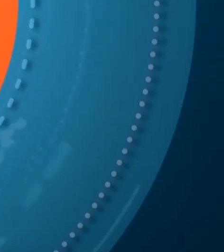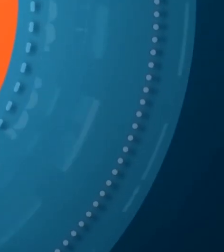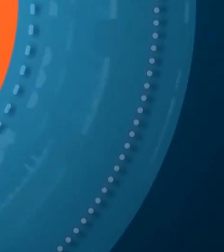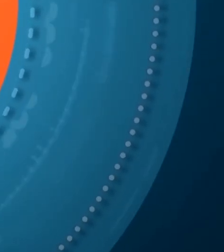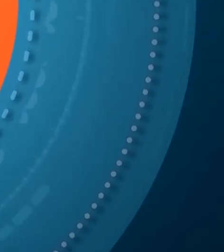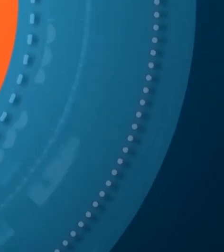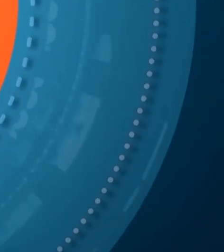Gracias ver el video.